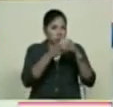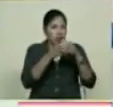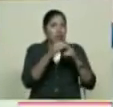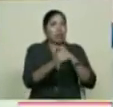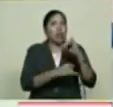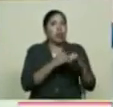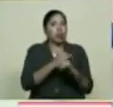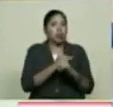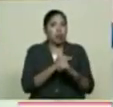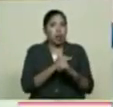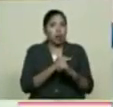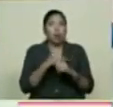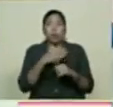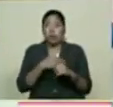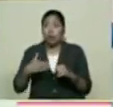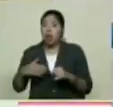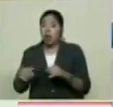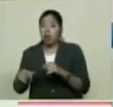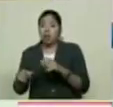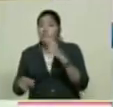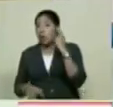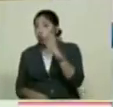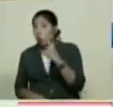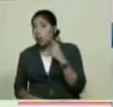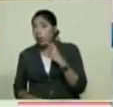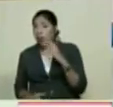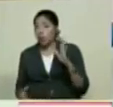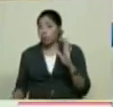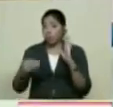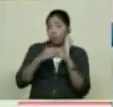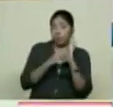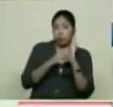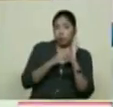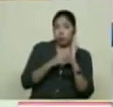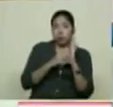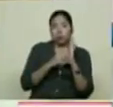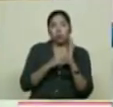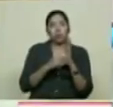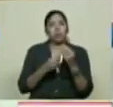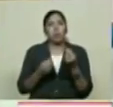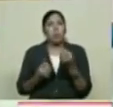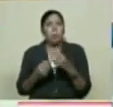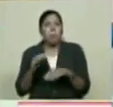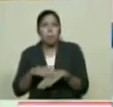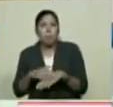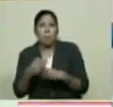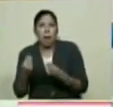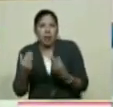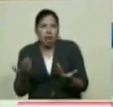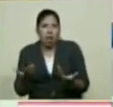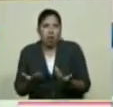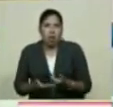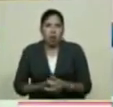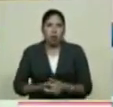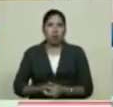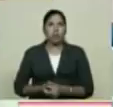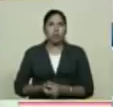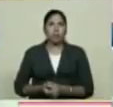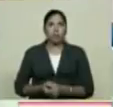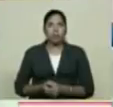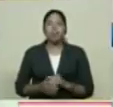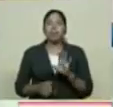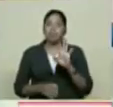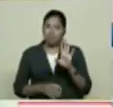se una La vuelta a solita A este calendario Que le brindaría eso A la población de la solita Bueno fíjense lo siguiente Previo a eso